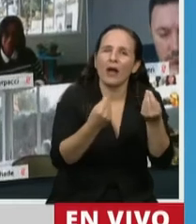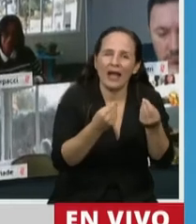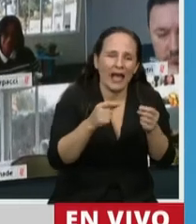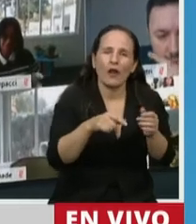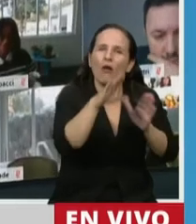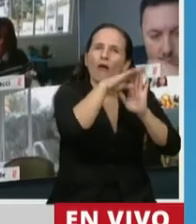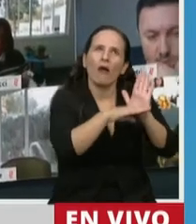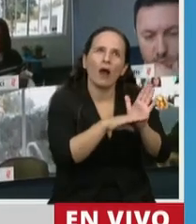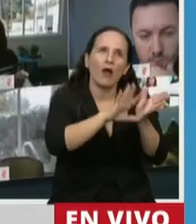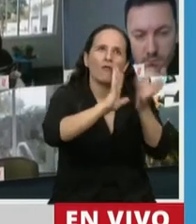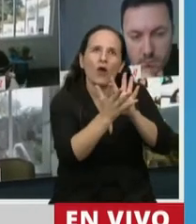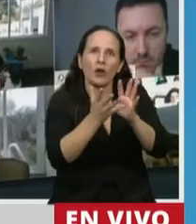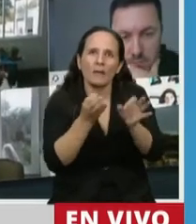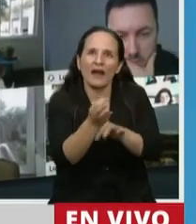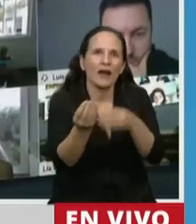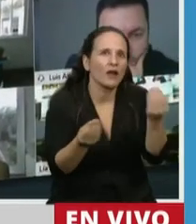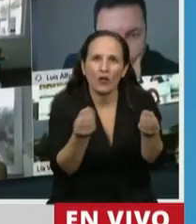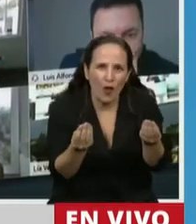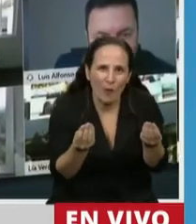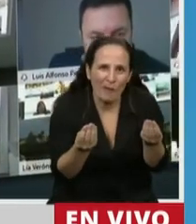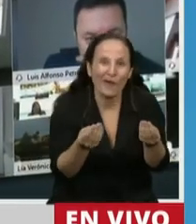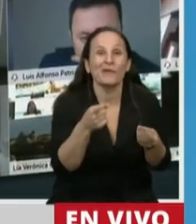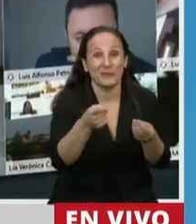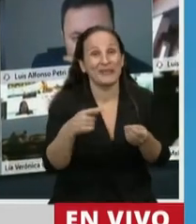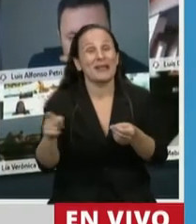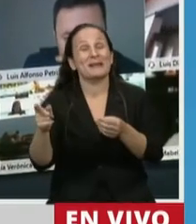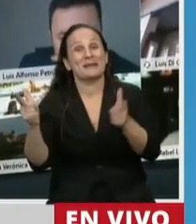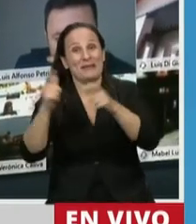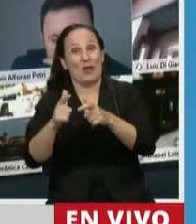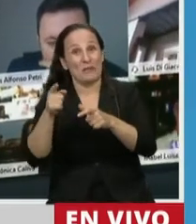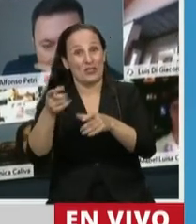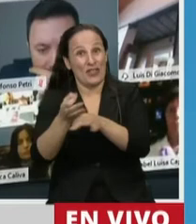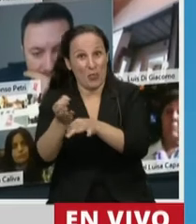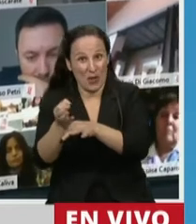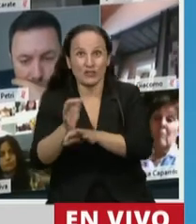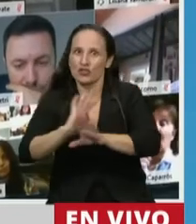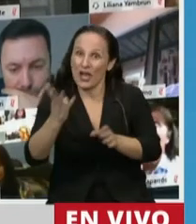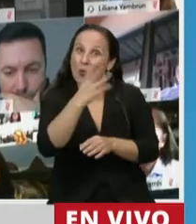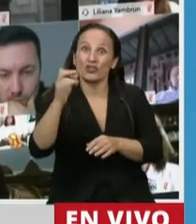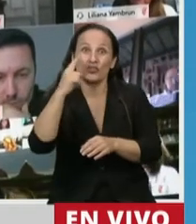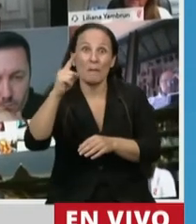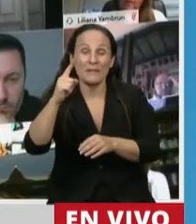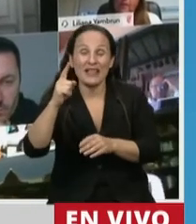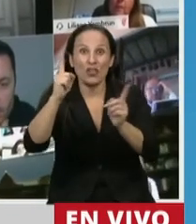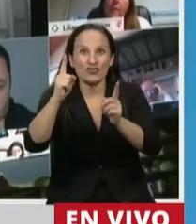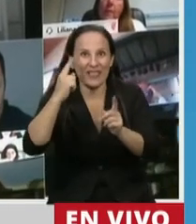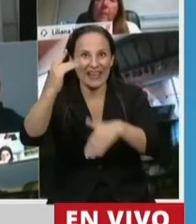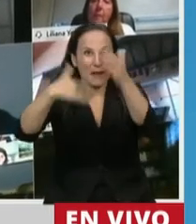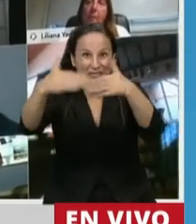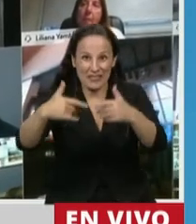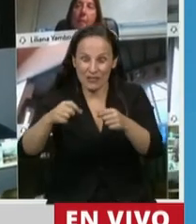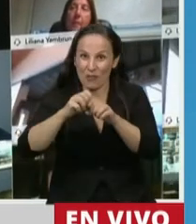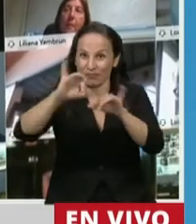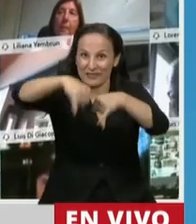los contenidos. Y como decía acá la vicepresidenta de la Comisión de Educación, se lograron capacitar 400.000 docentes, pero todavía faltan